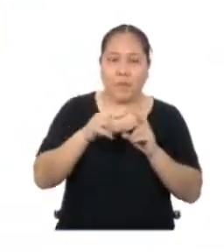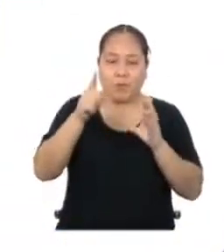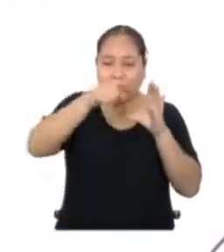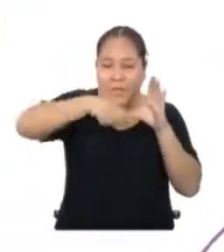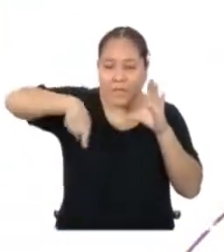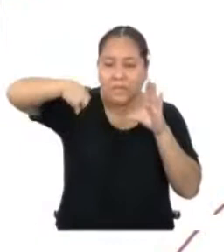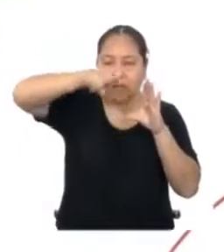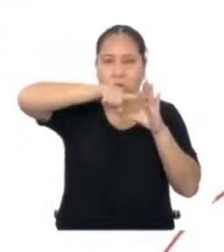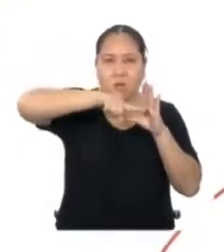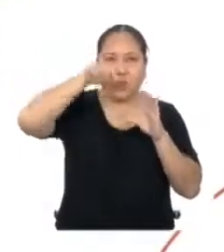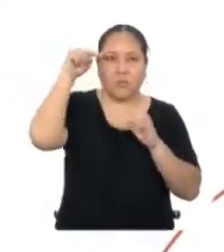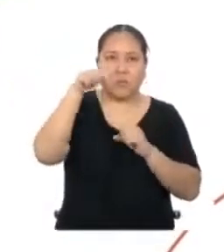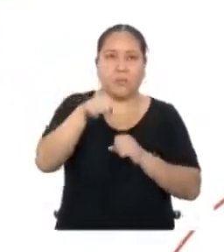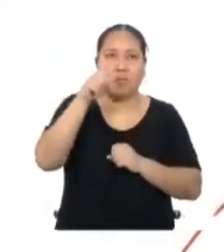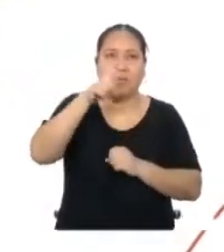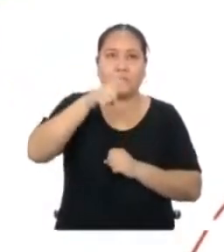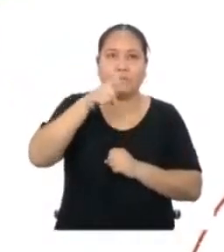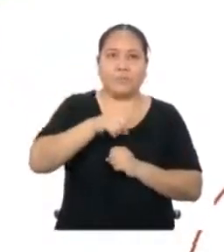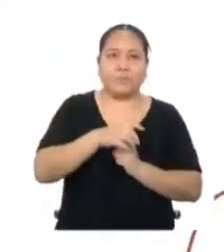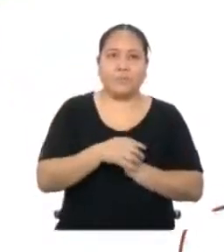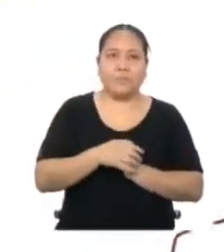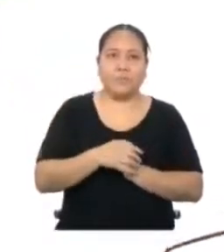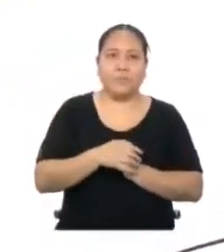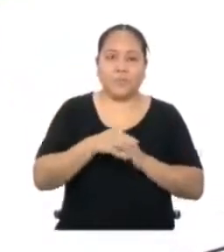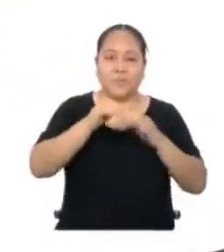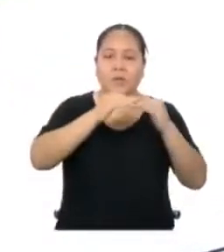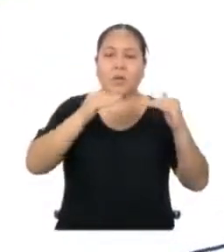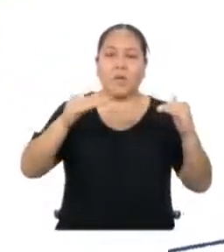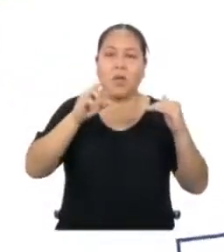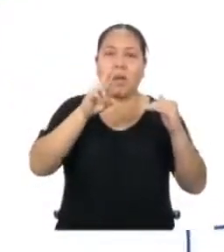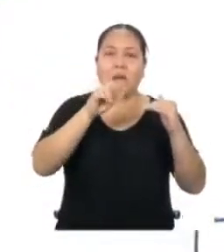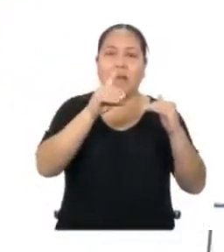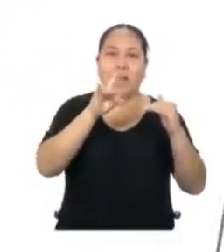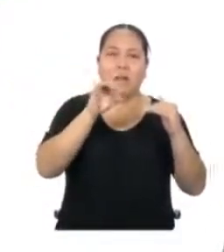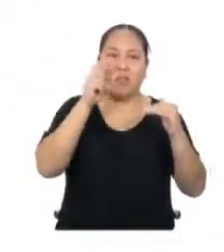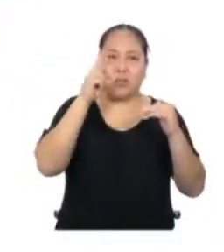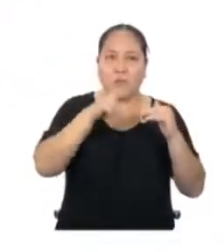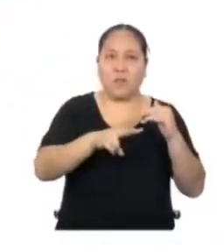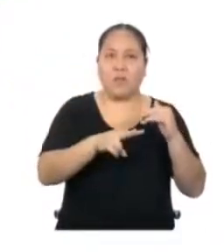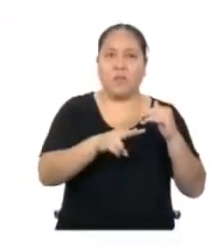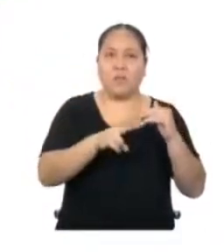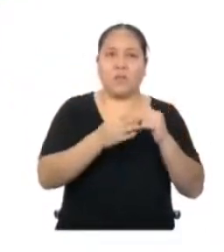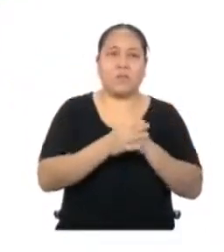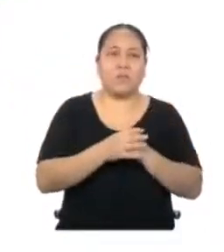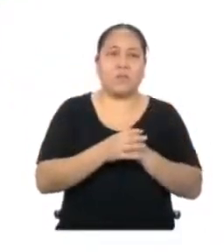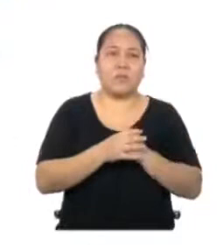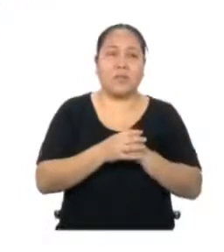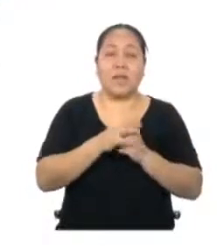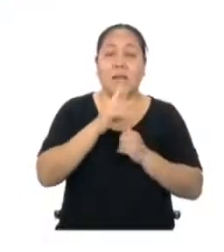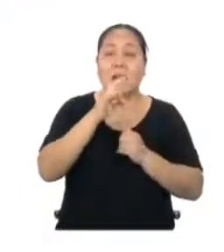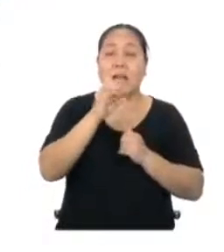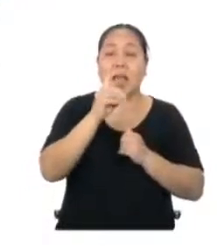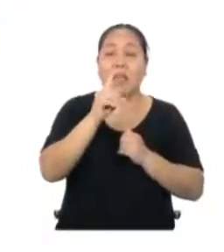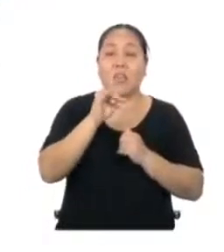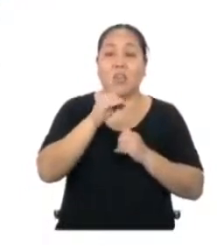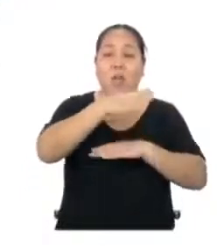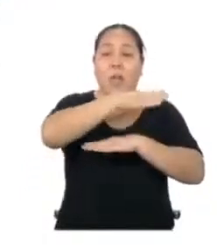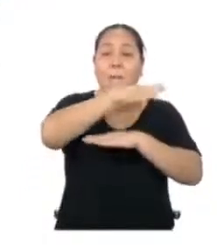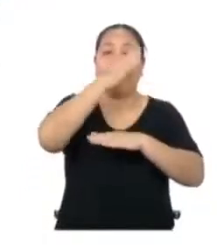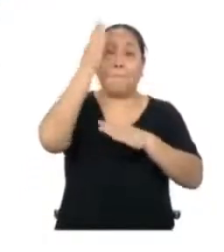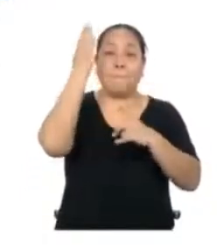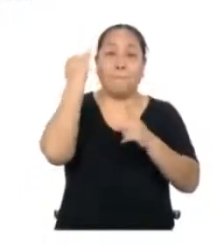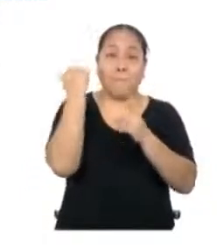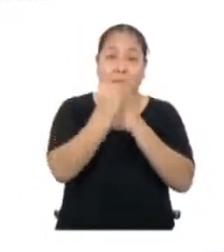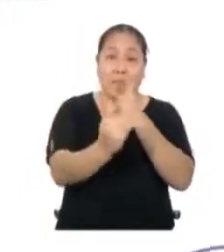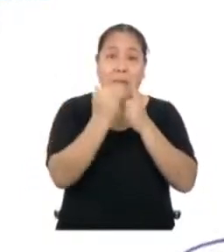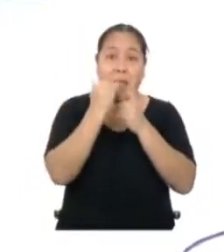círculo Para eso necesitamos la medida del radio Como ya vimos, el radio es la mitad del diámetro Si